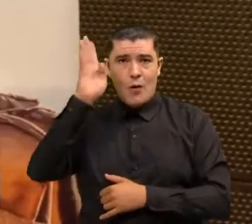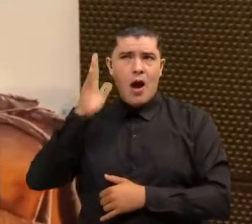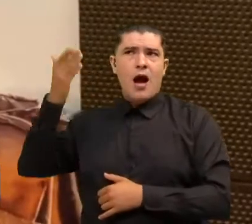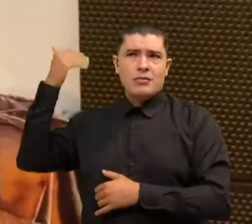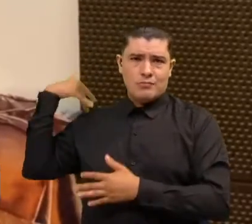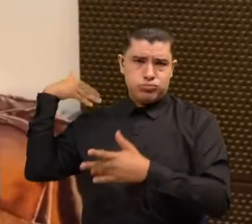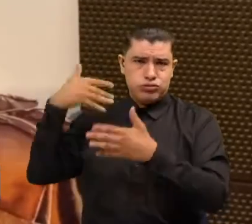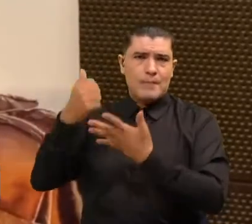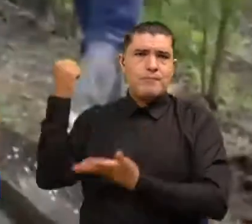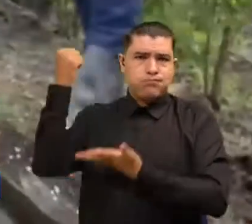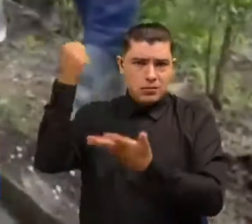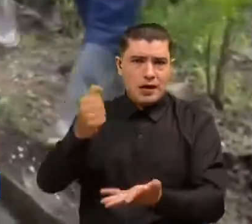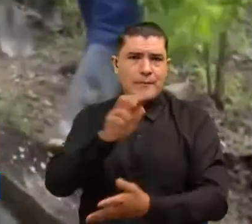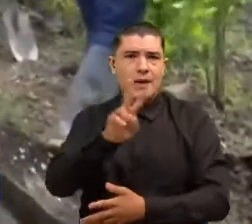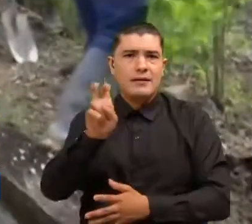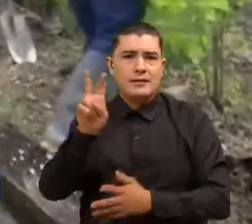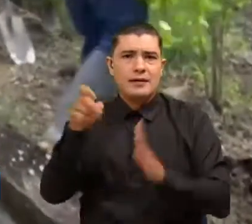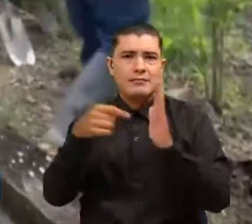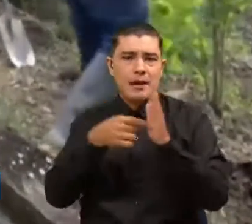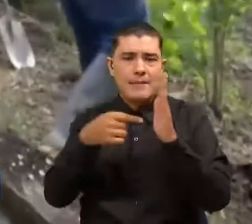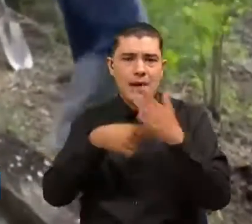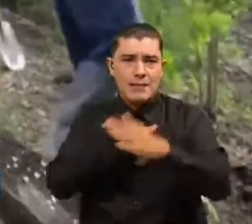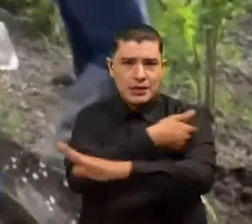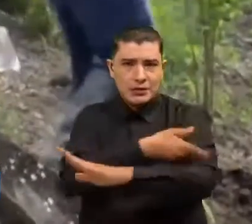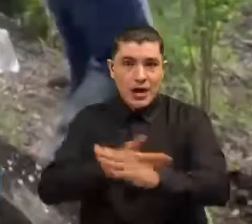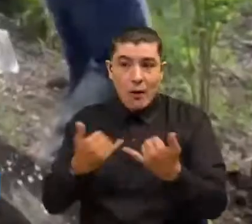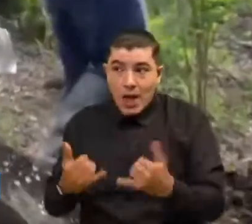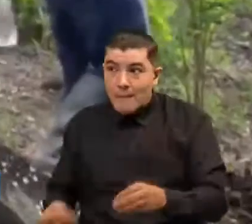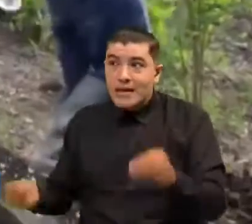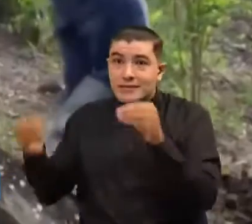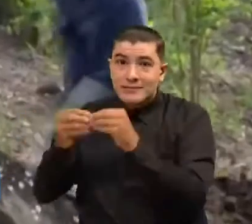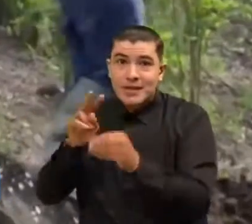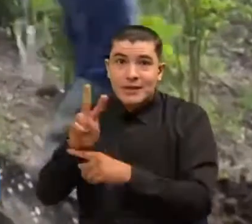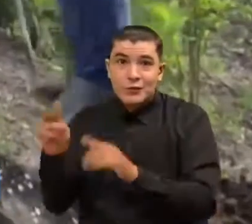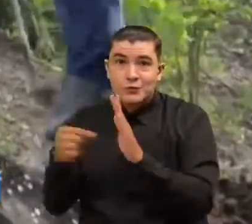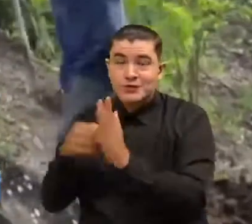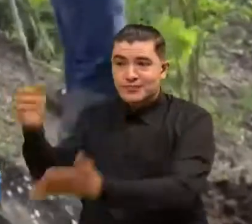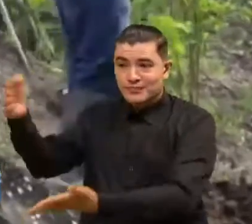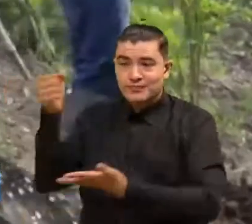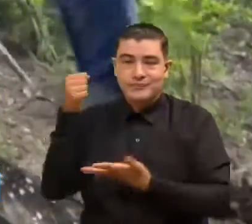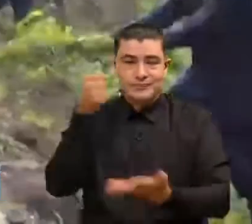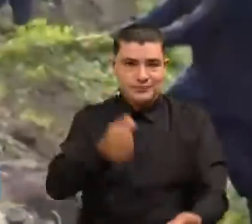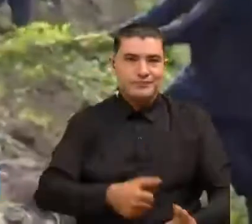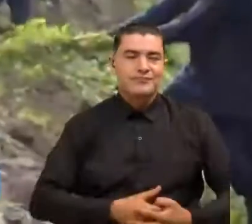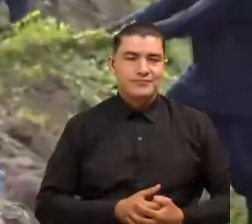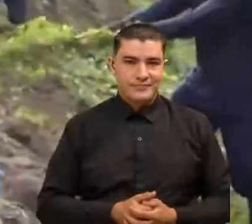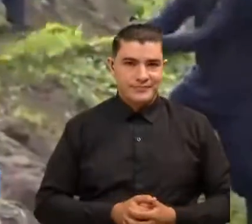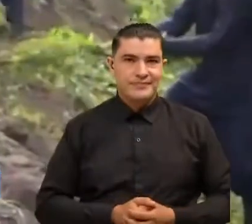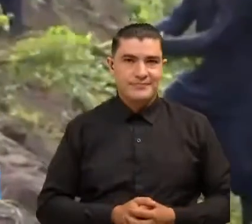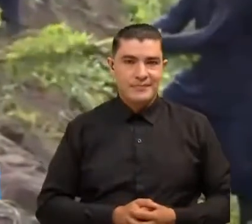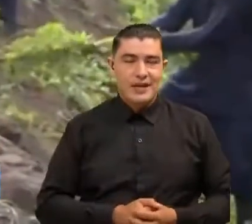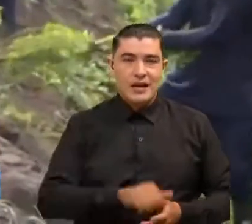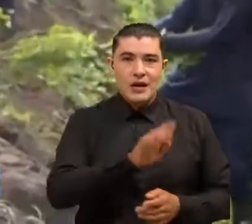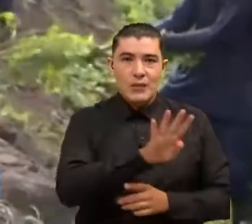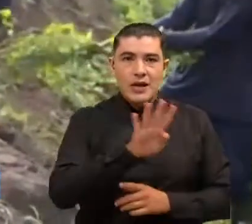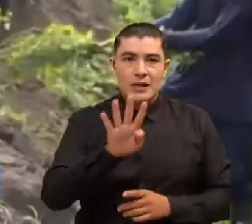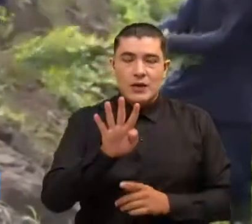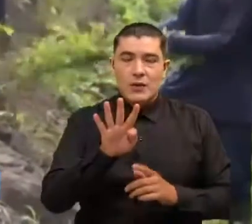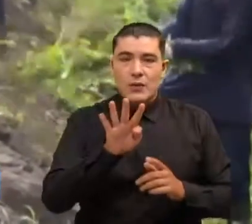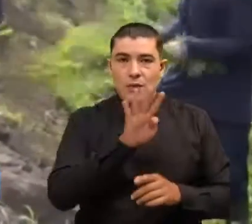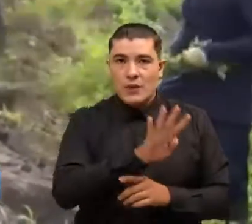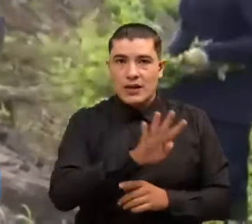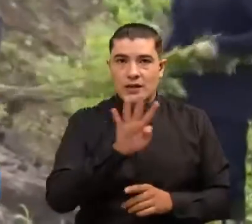800 millones de pesos. El programa ha sustituido 44 mil 185 hectáreas y ha invertido 1